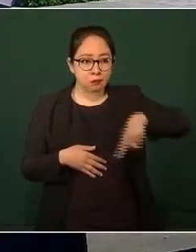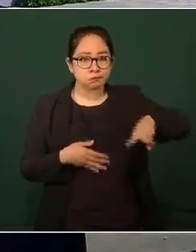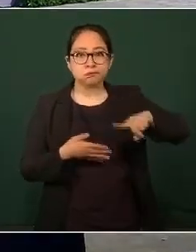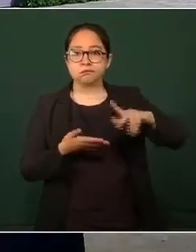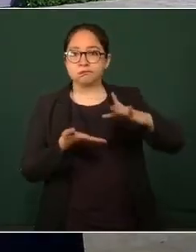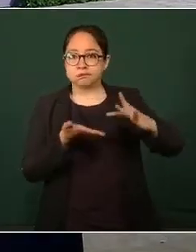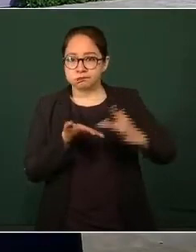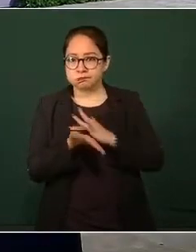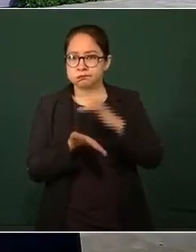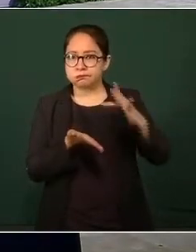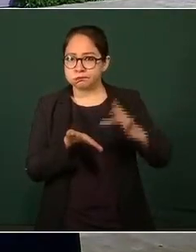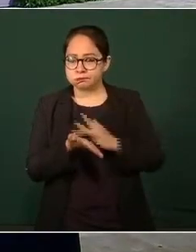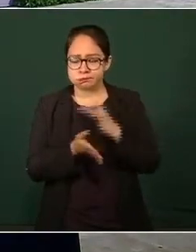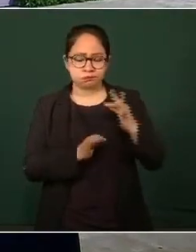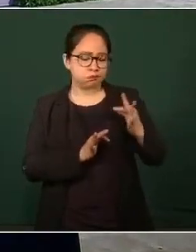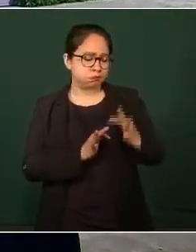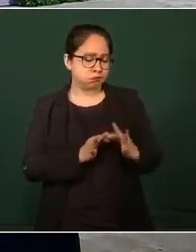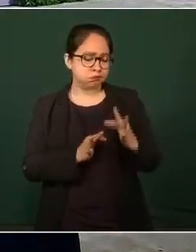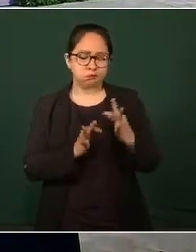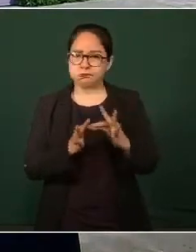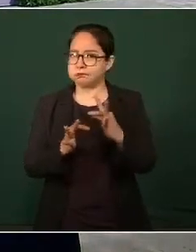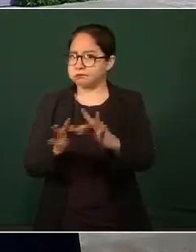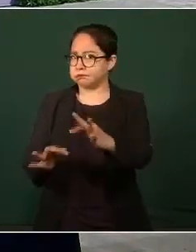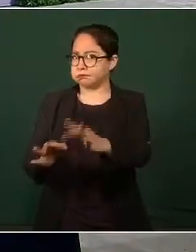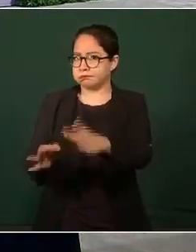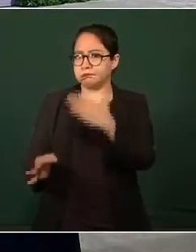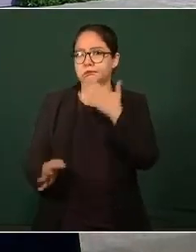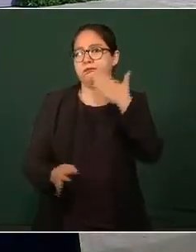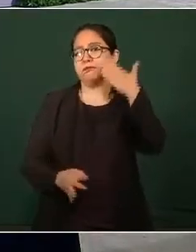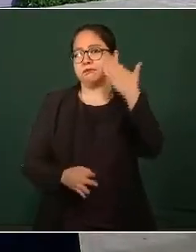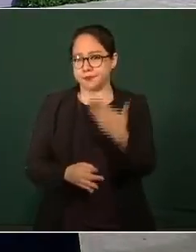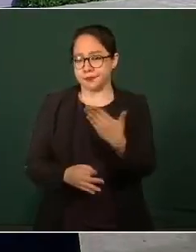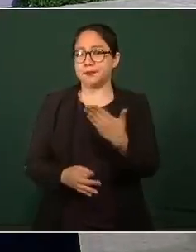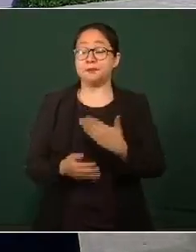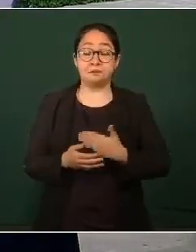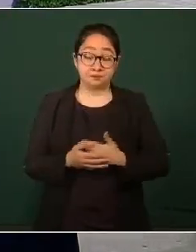puntualmente con